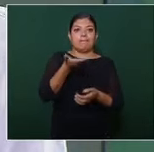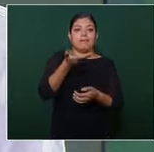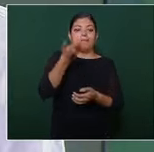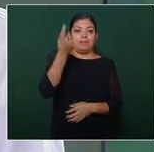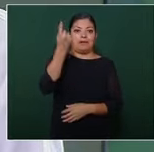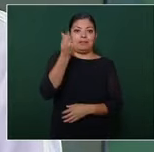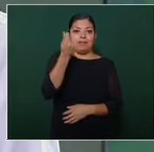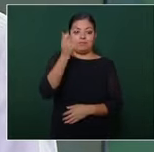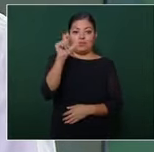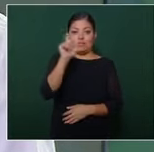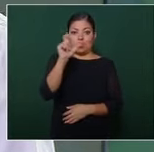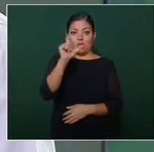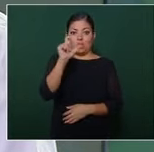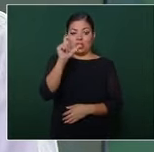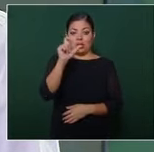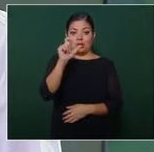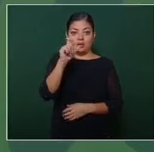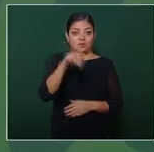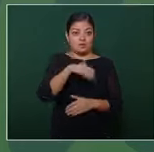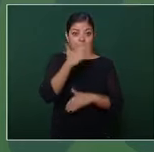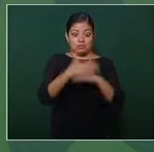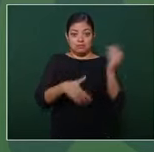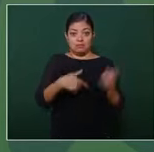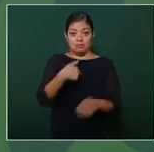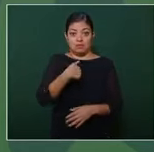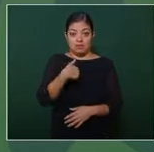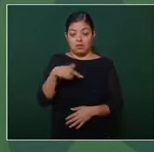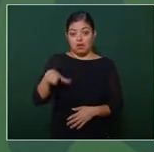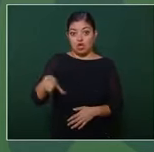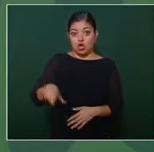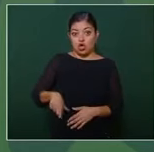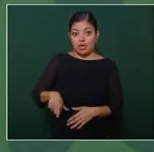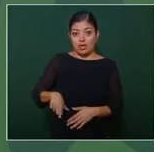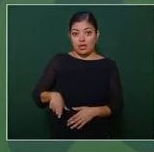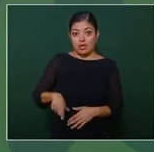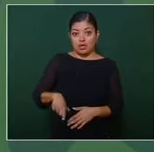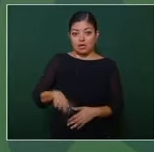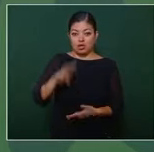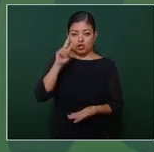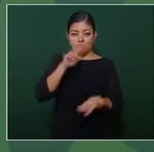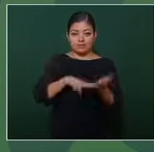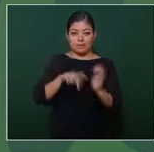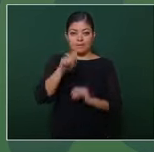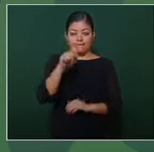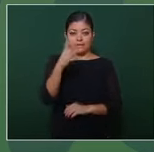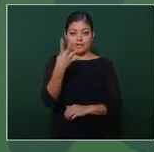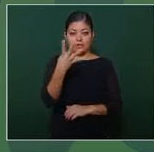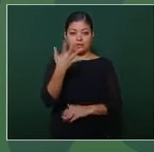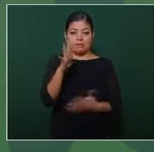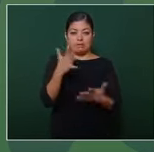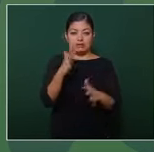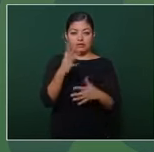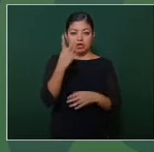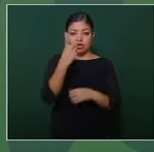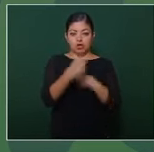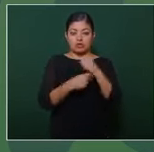termine mi gobierno en el veinticuatro dentro de dos años